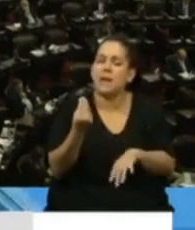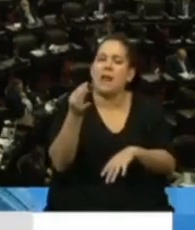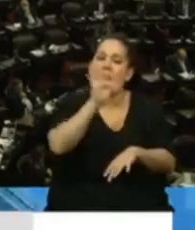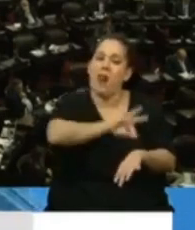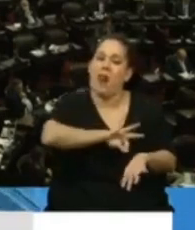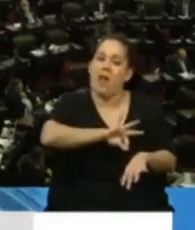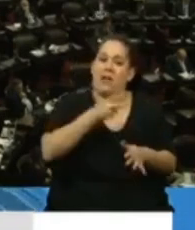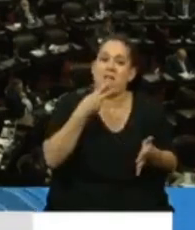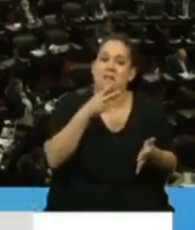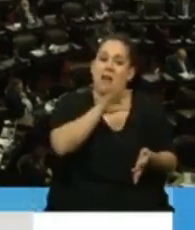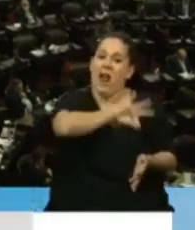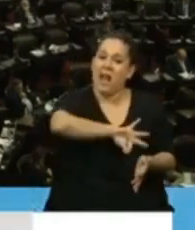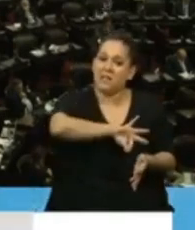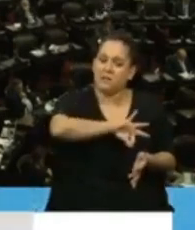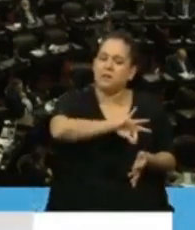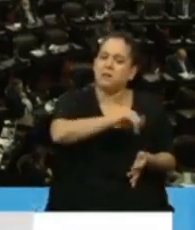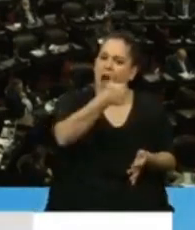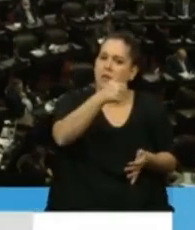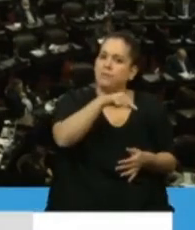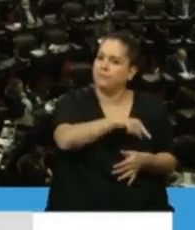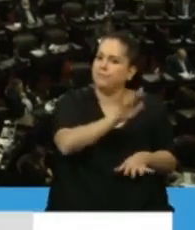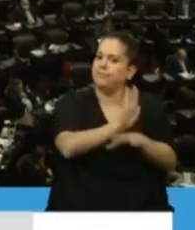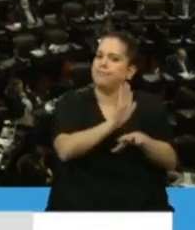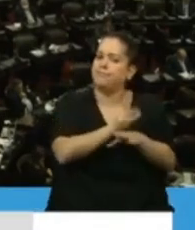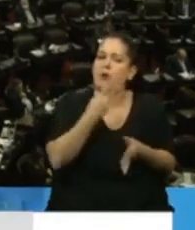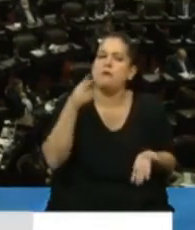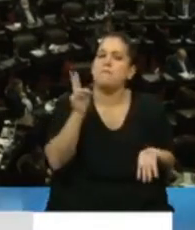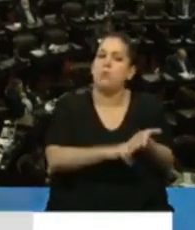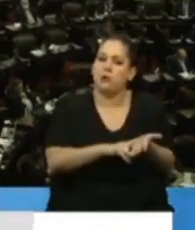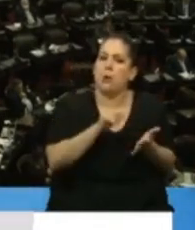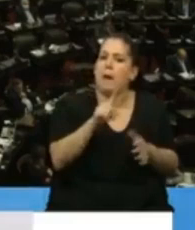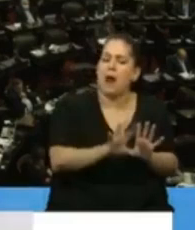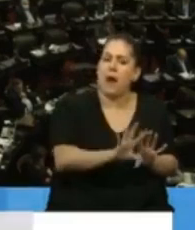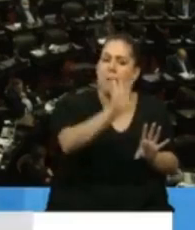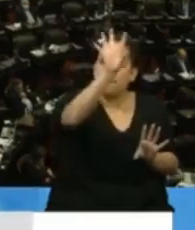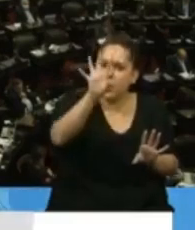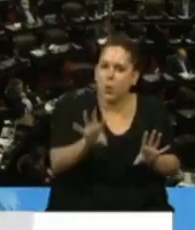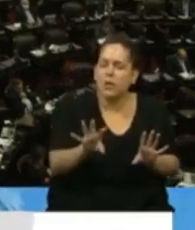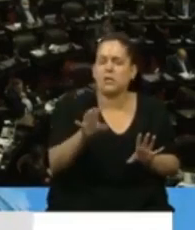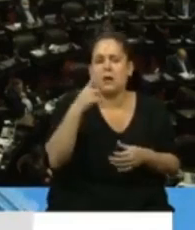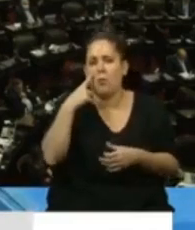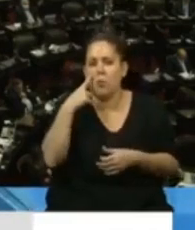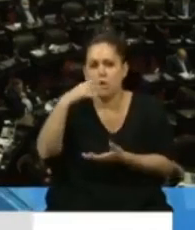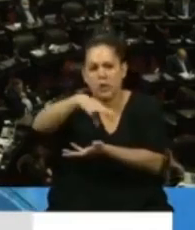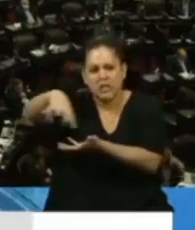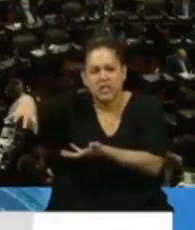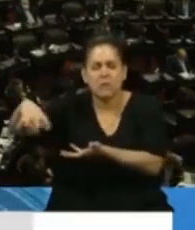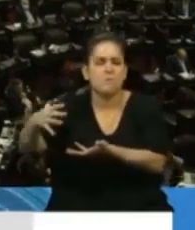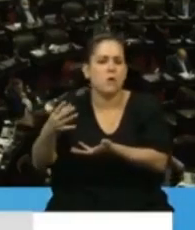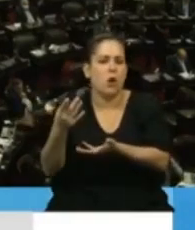en este sentido también terminan siendo un impuesto de alguna manera para las provincias y municipios a la hora de